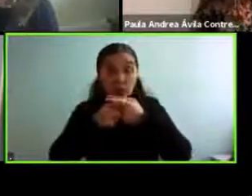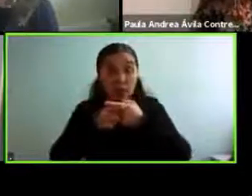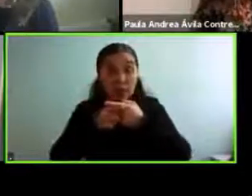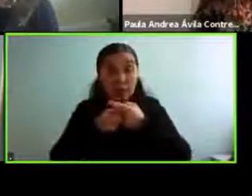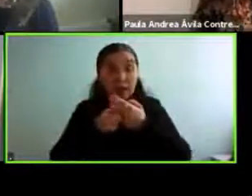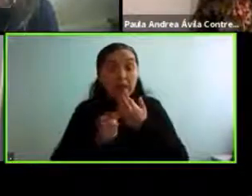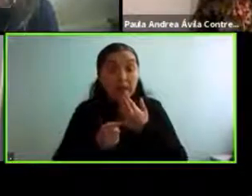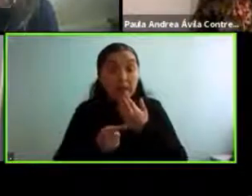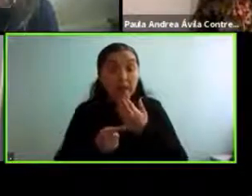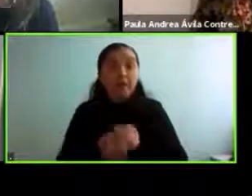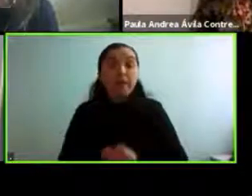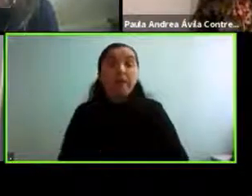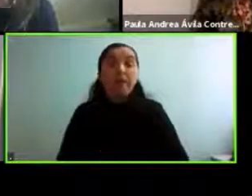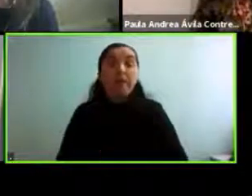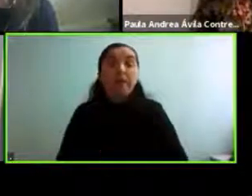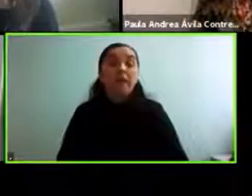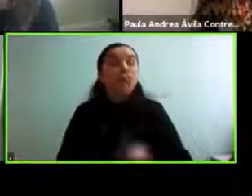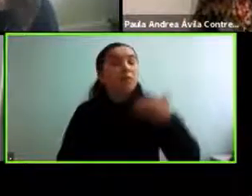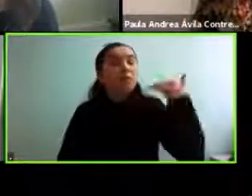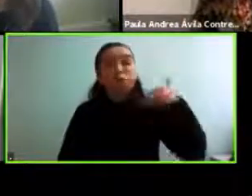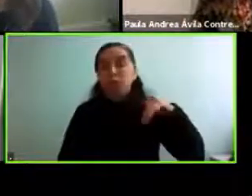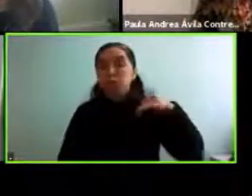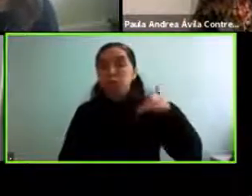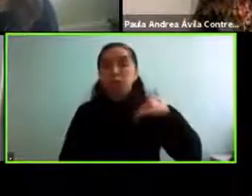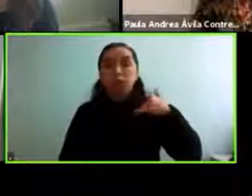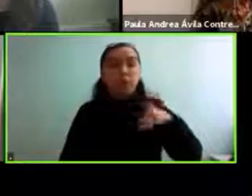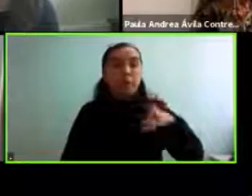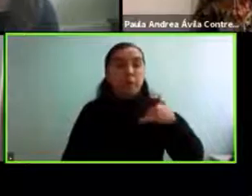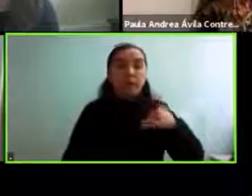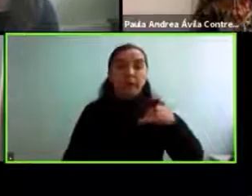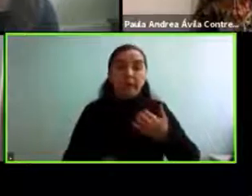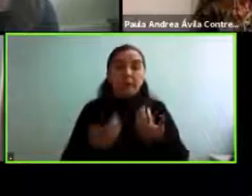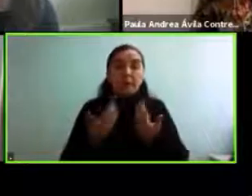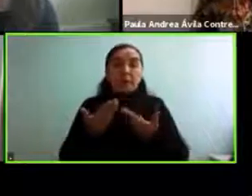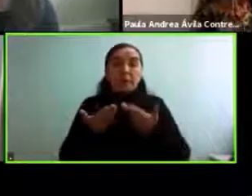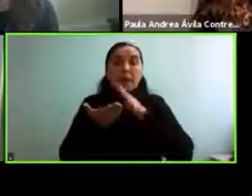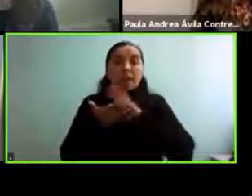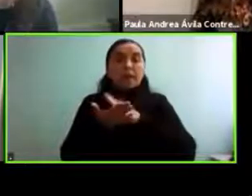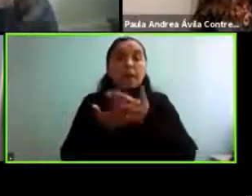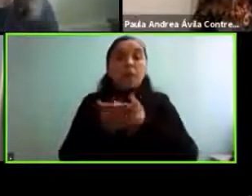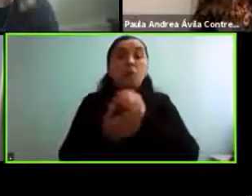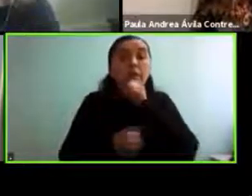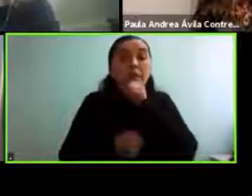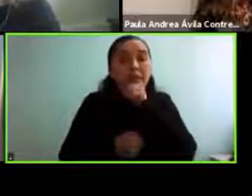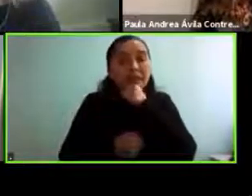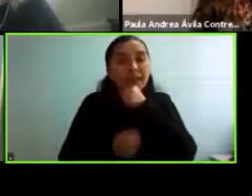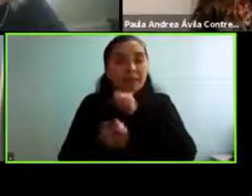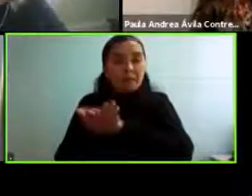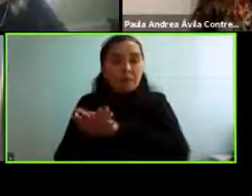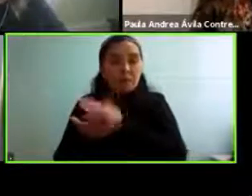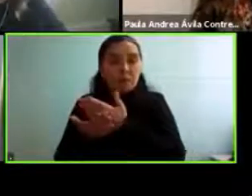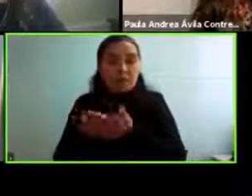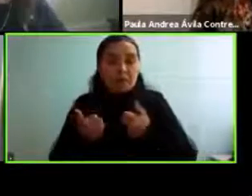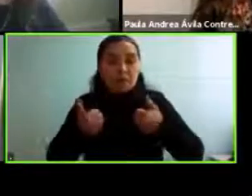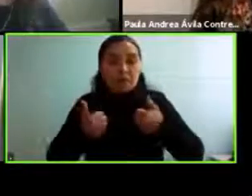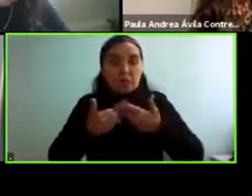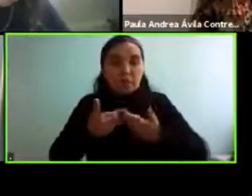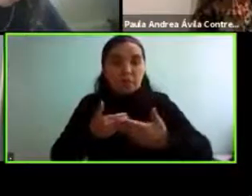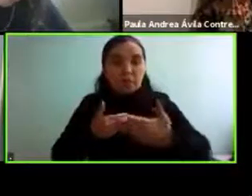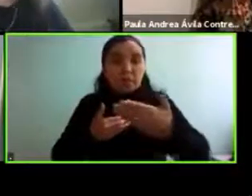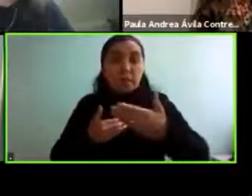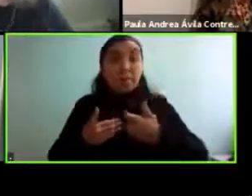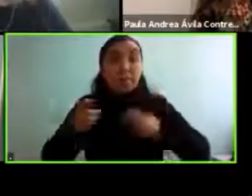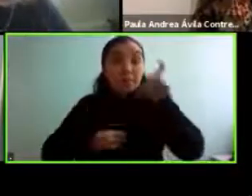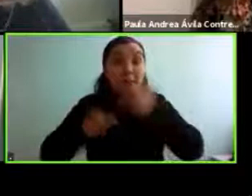sanitarios es muy importante para tener una salud y un envejecimiento saludable que la gente se mueva